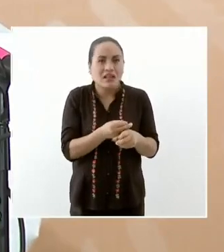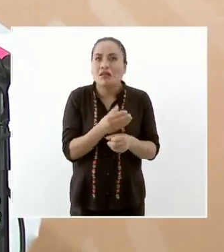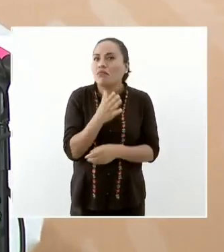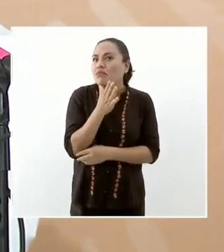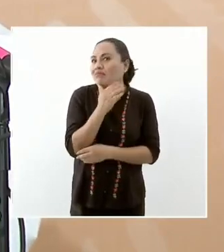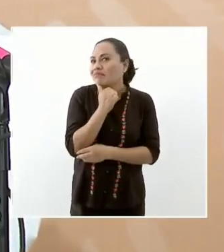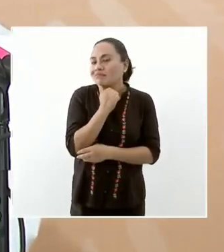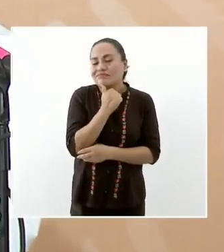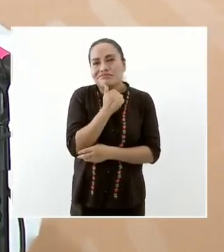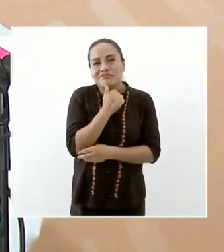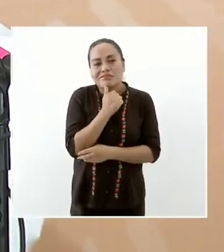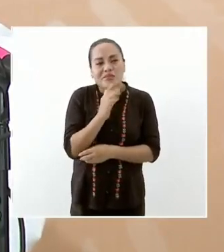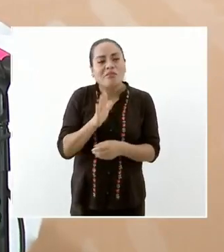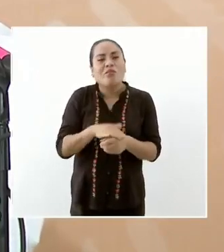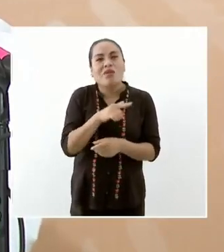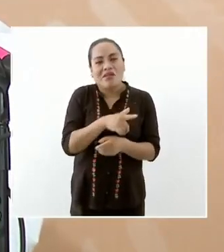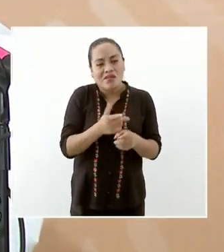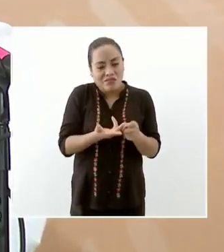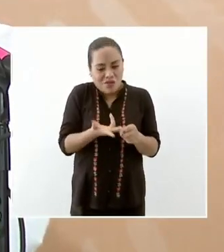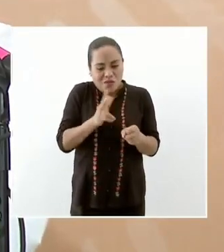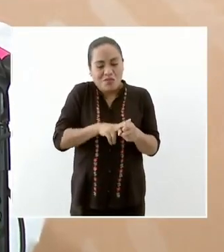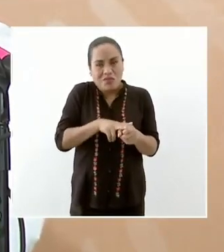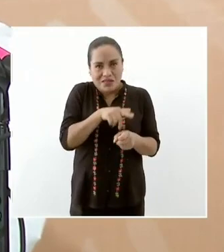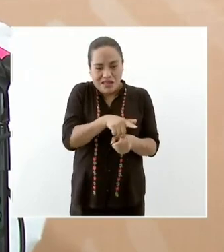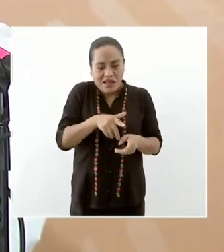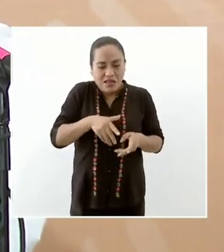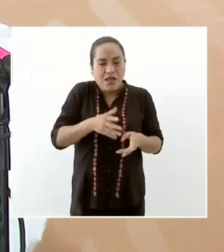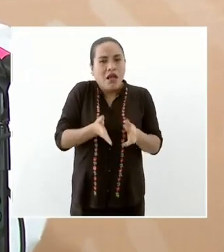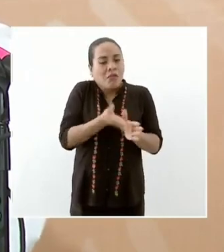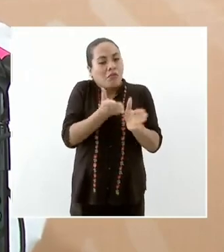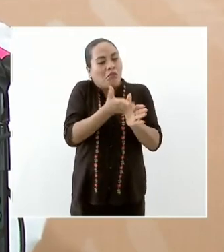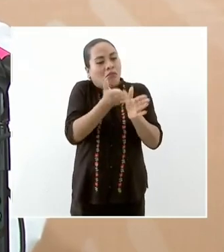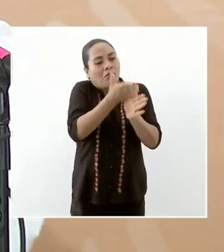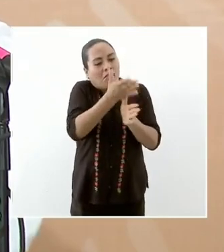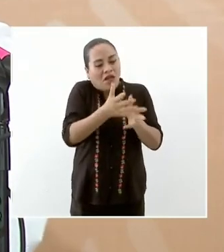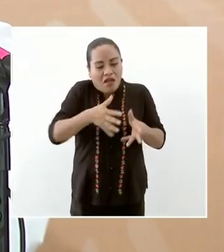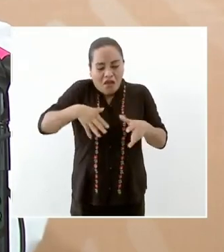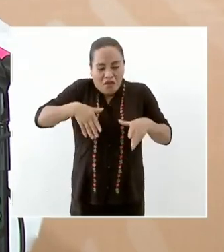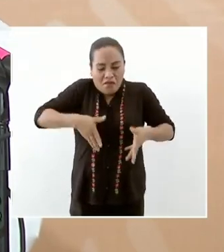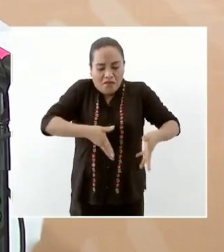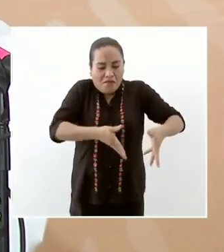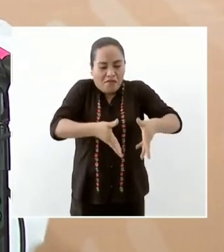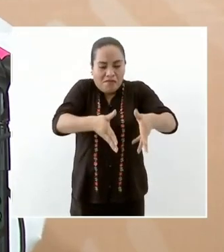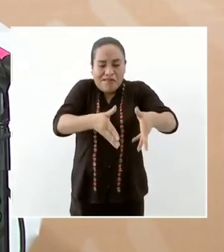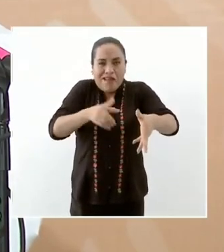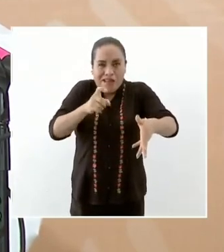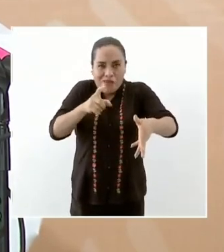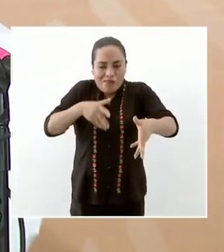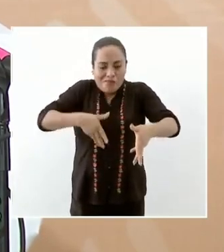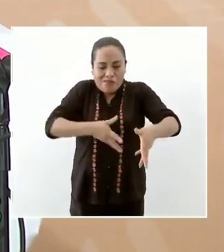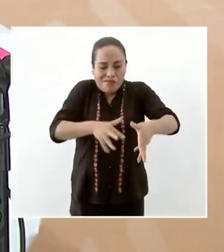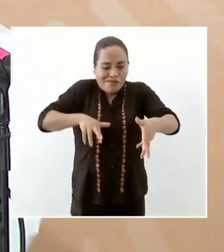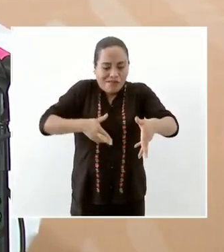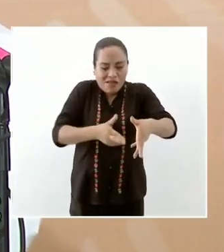y con un temblor lo que llevaban construido se partió